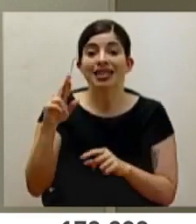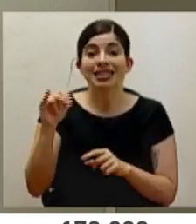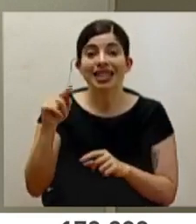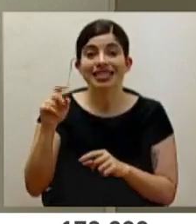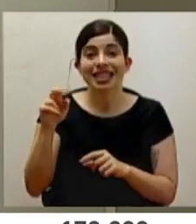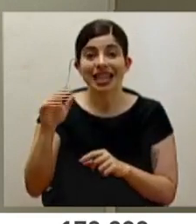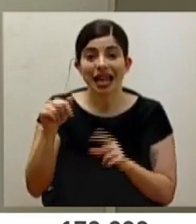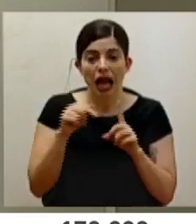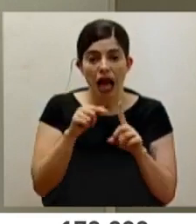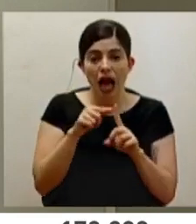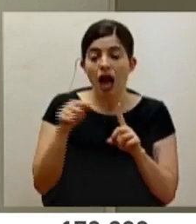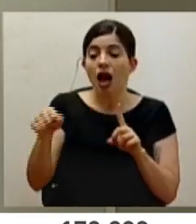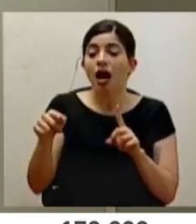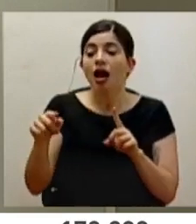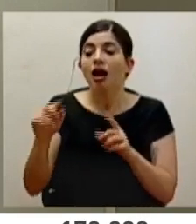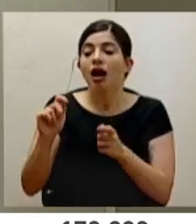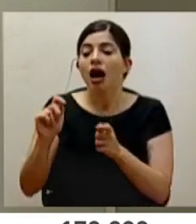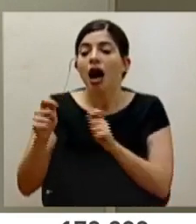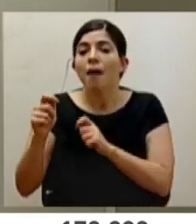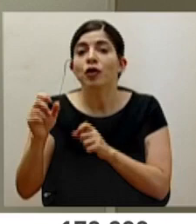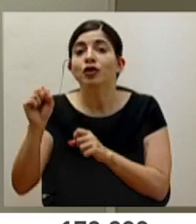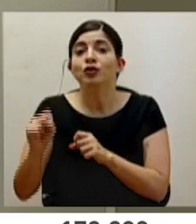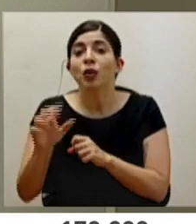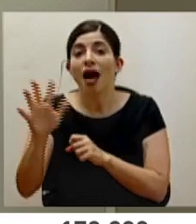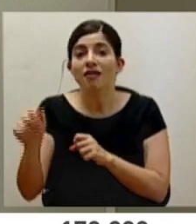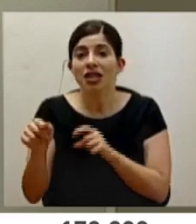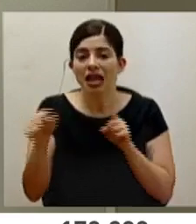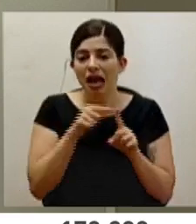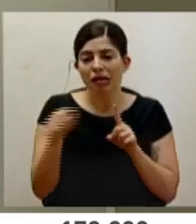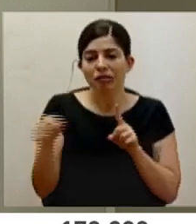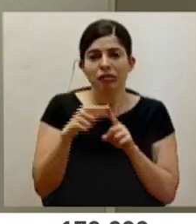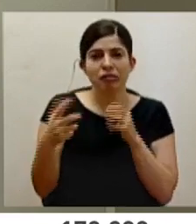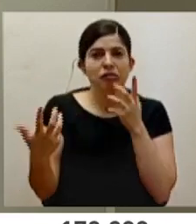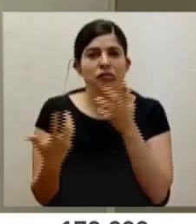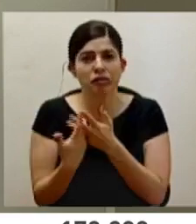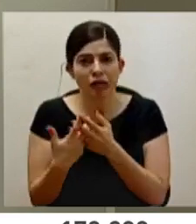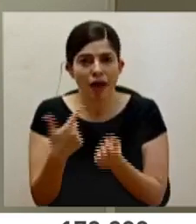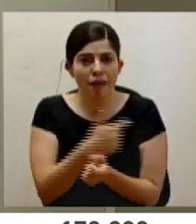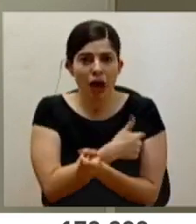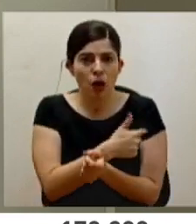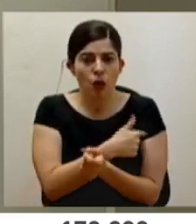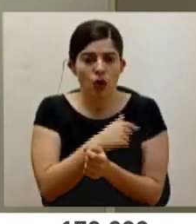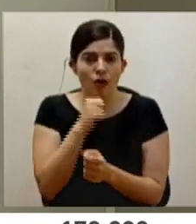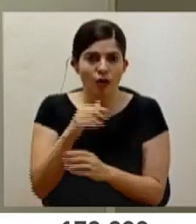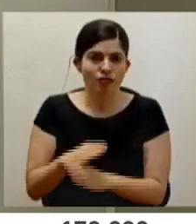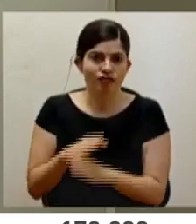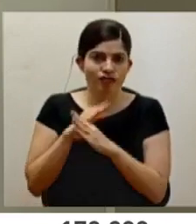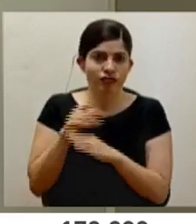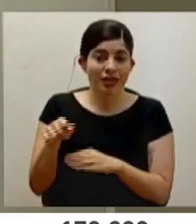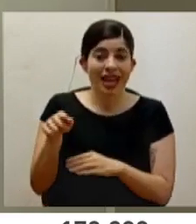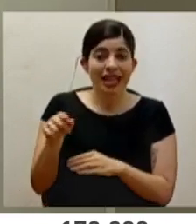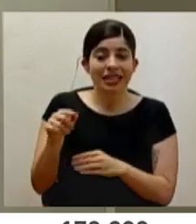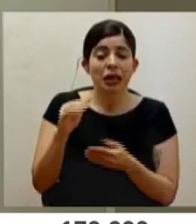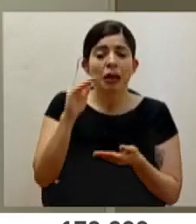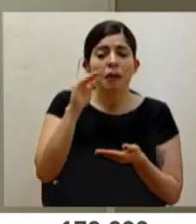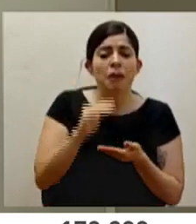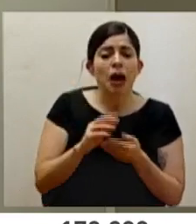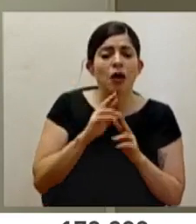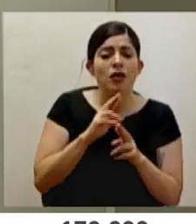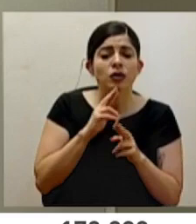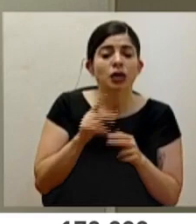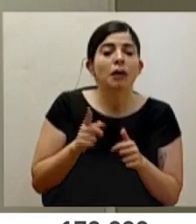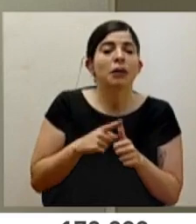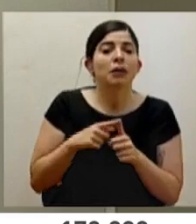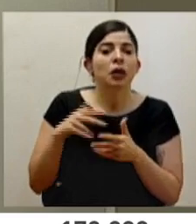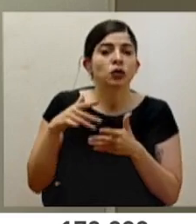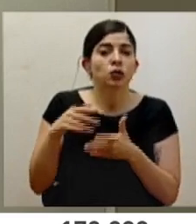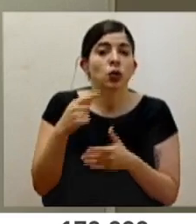cepa sudafricana, bueno, aquí hay que indicar que esa baja eficacia ha sido indicada en los estudios preliminares